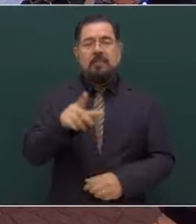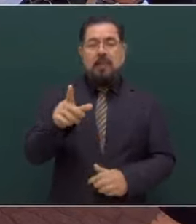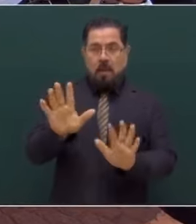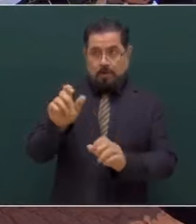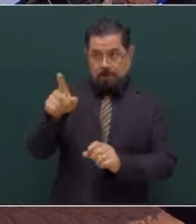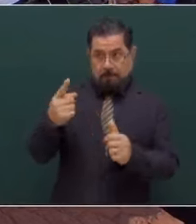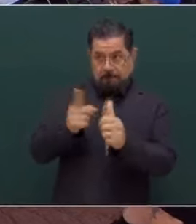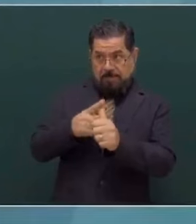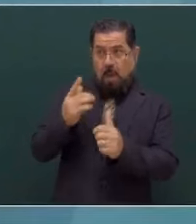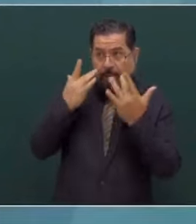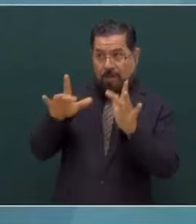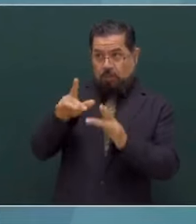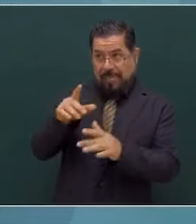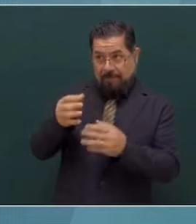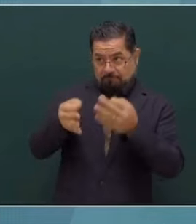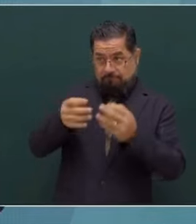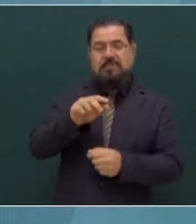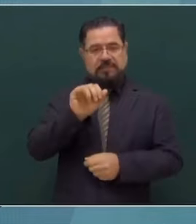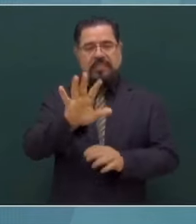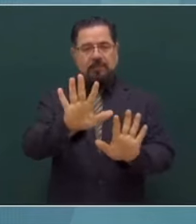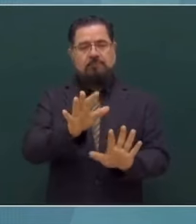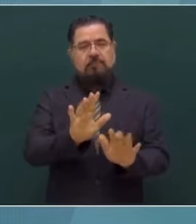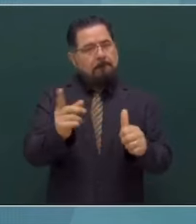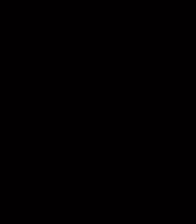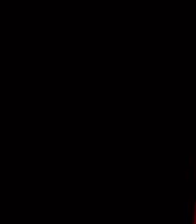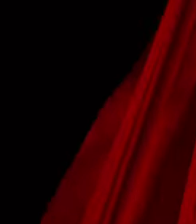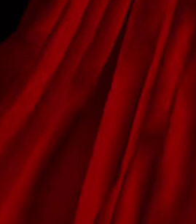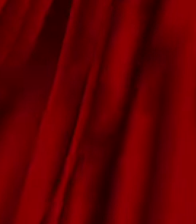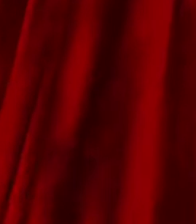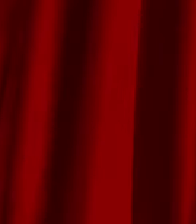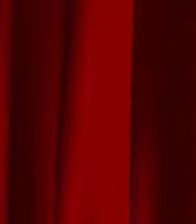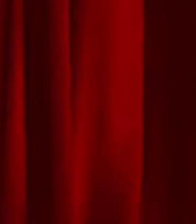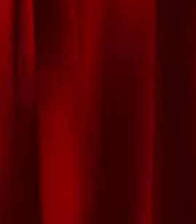renuncia de… Bueno, que se acepte la renuncia del ministro Saldívar. Inmediatamente. Ya se está desabiendo.